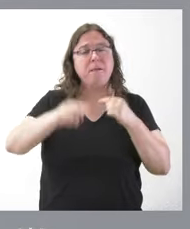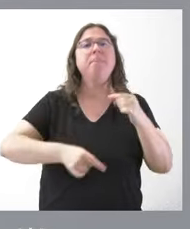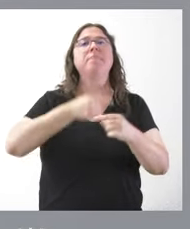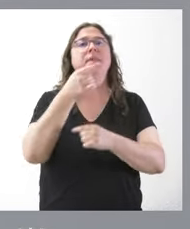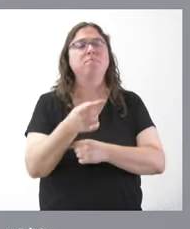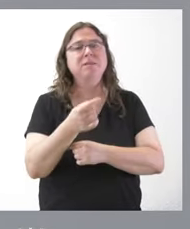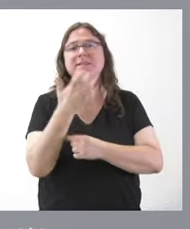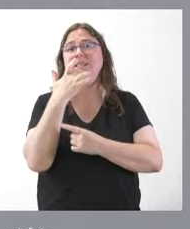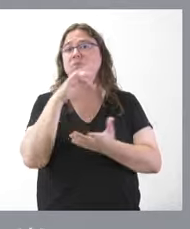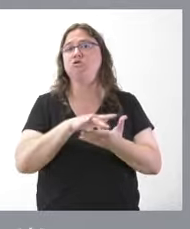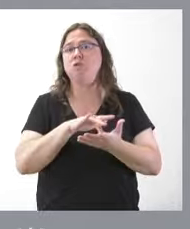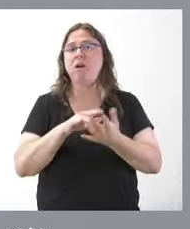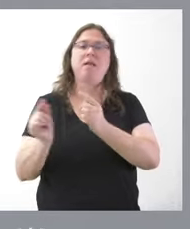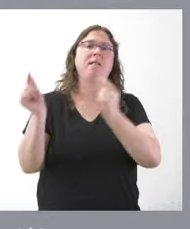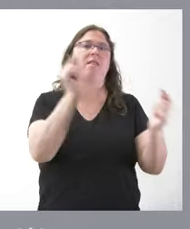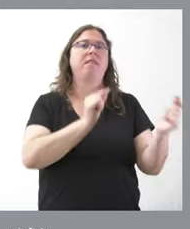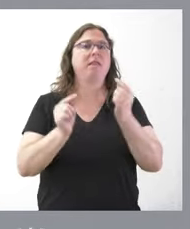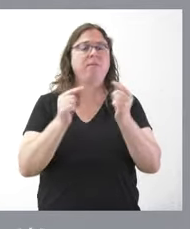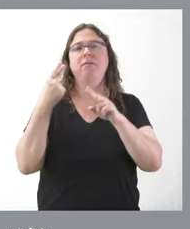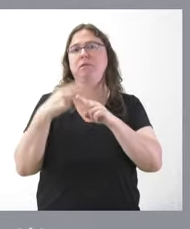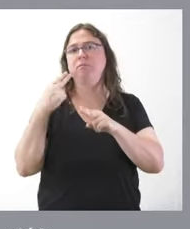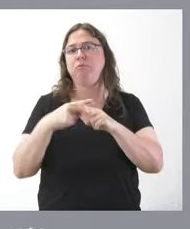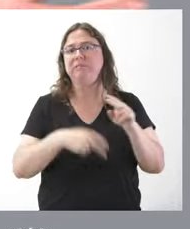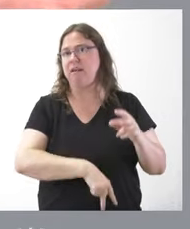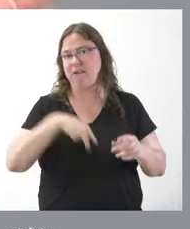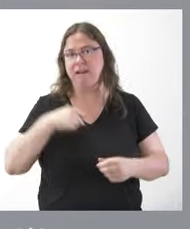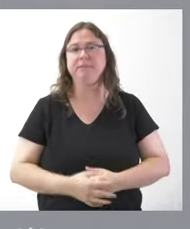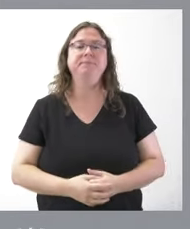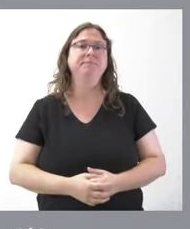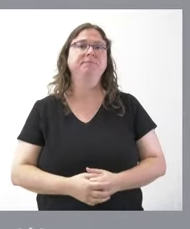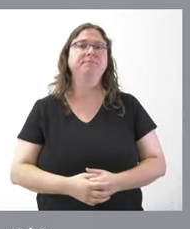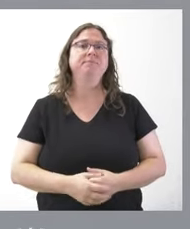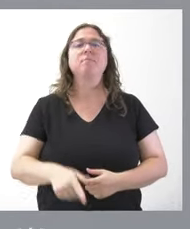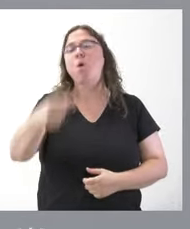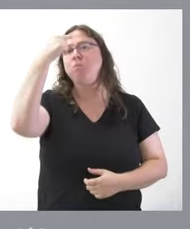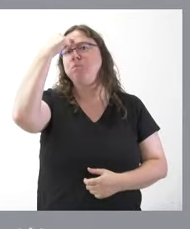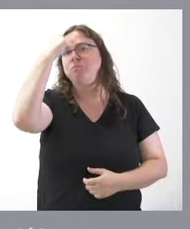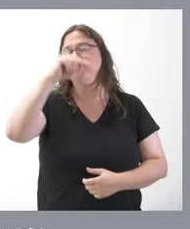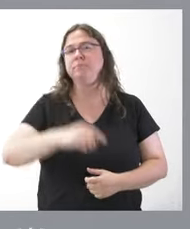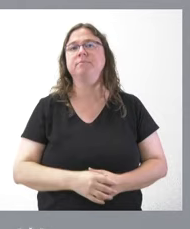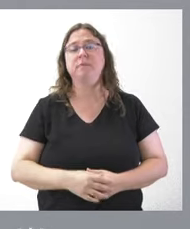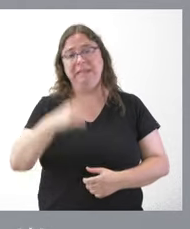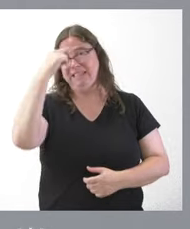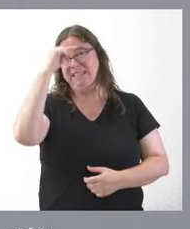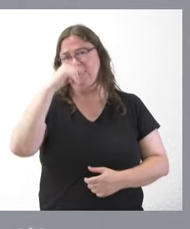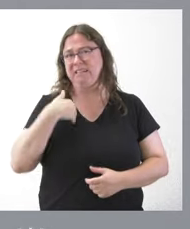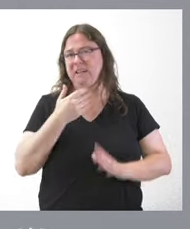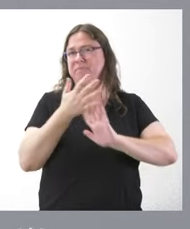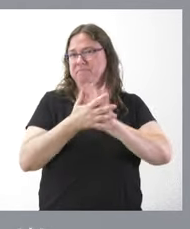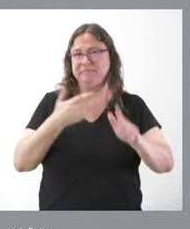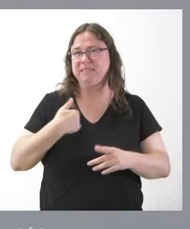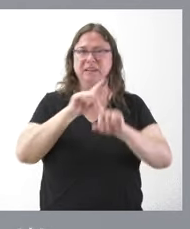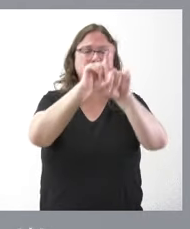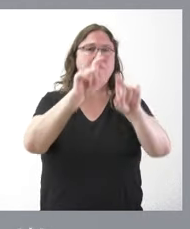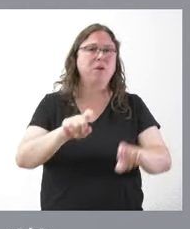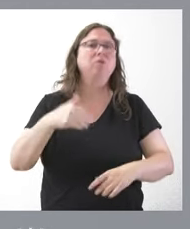cuando se celebre el debate de política general. Recordarán ustedes que esto ya lo comentamos, lo planteamos y hubo preguntas